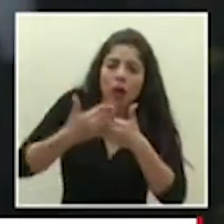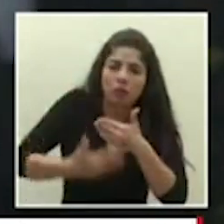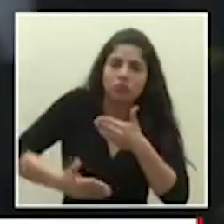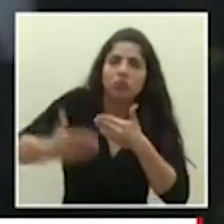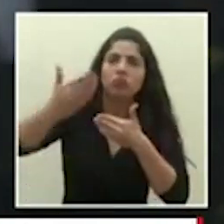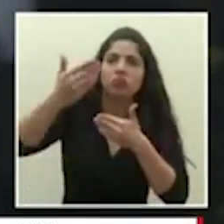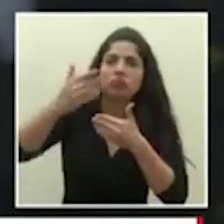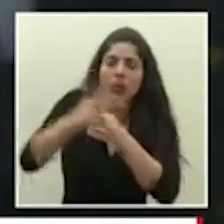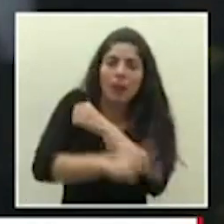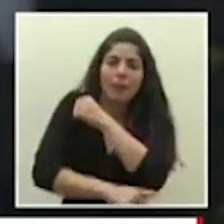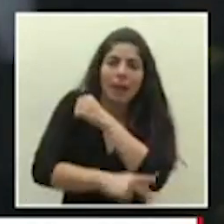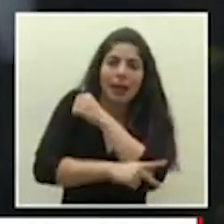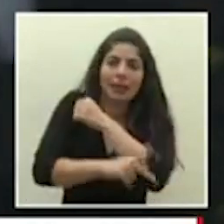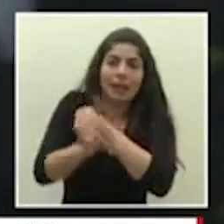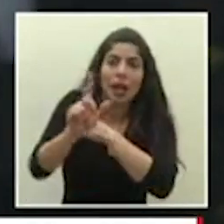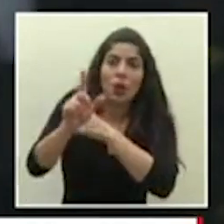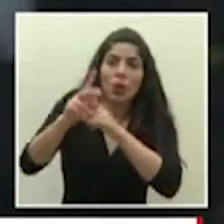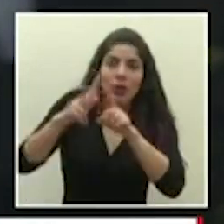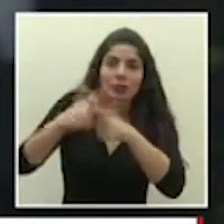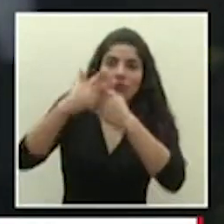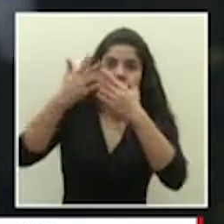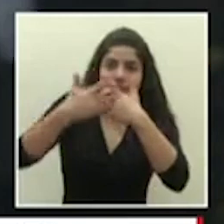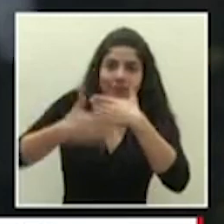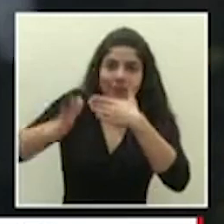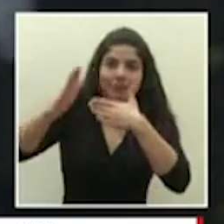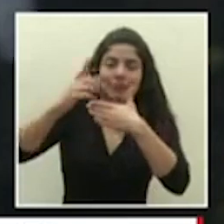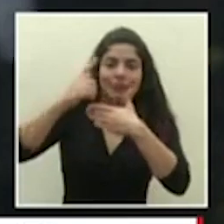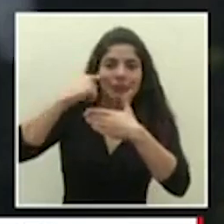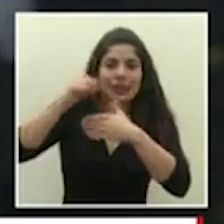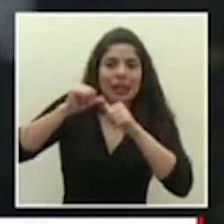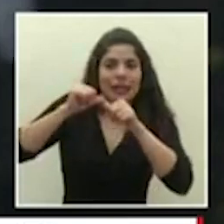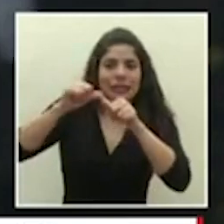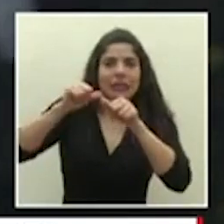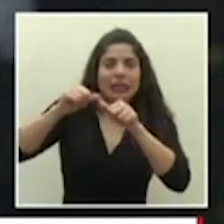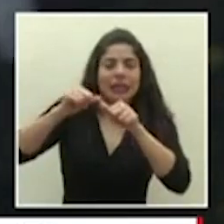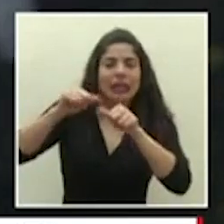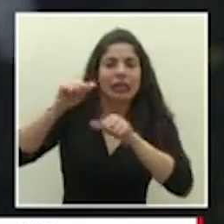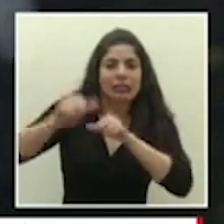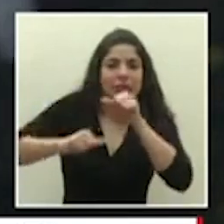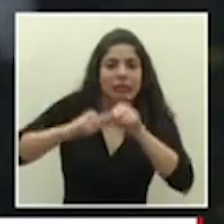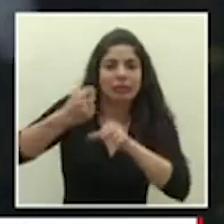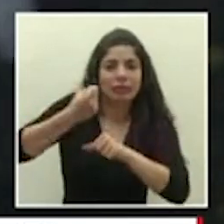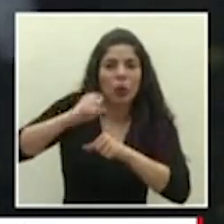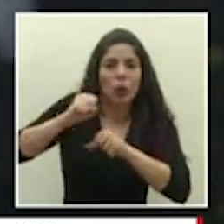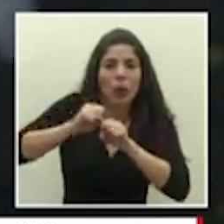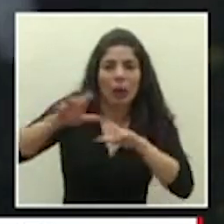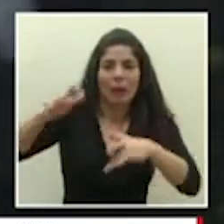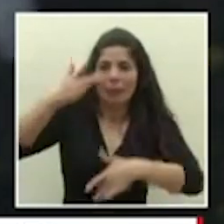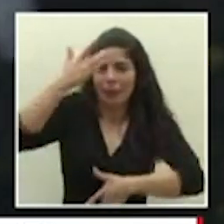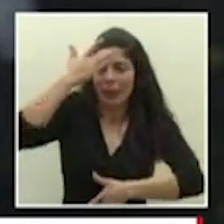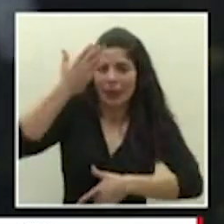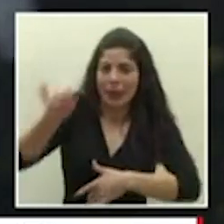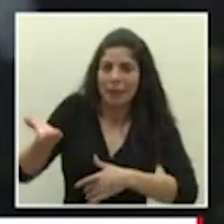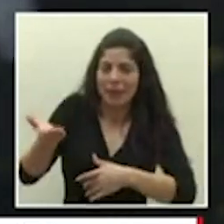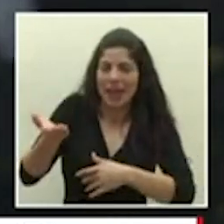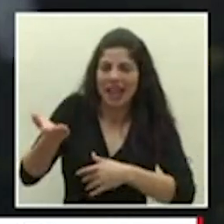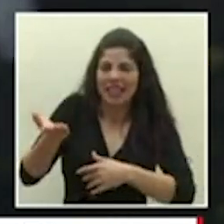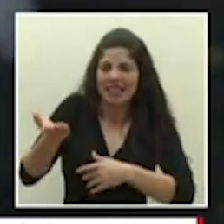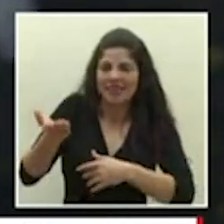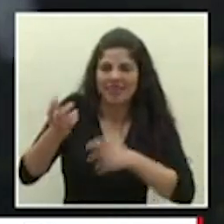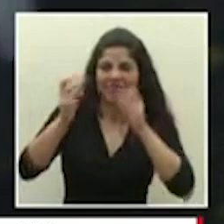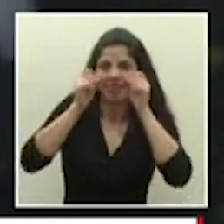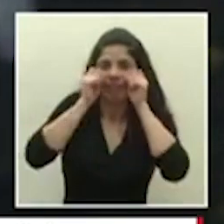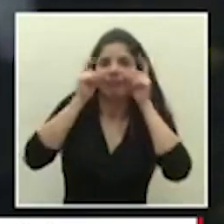el país el lunes de cara al combate de esta pandemia que nos